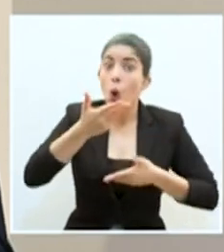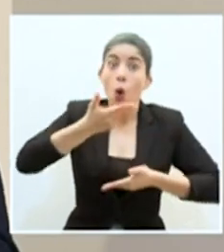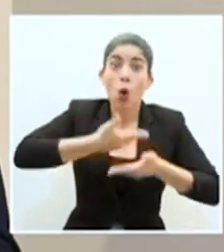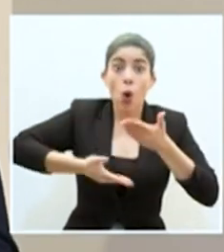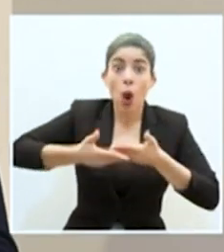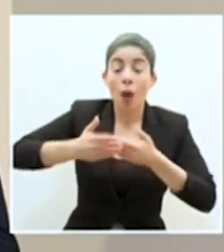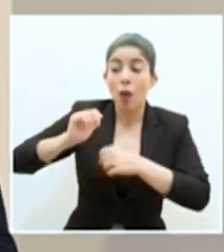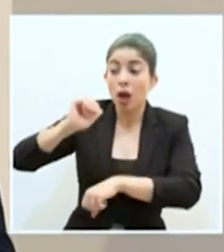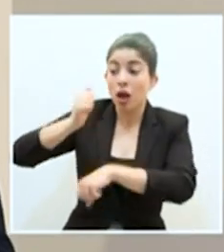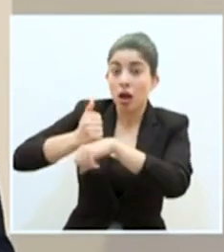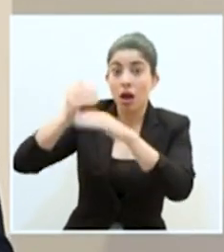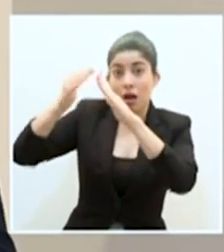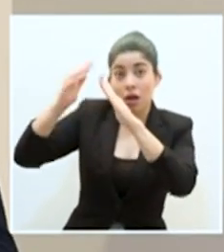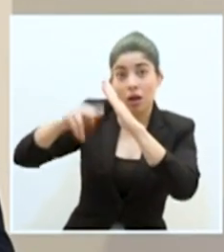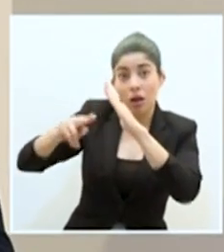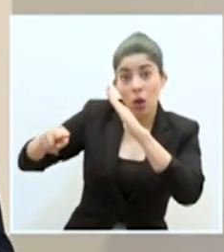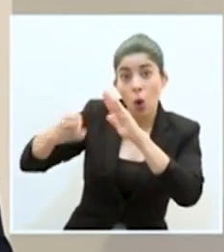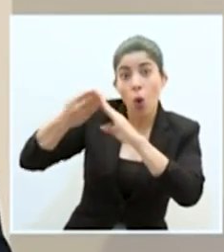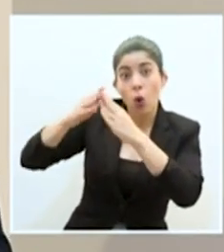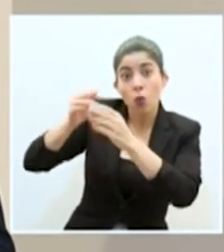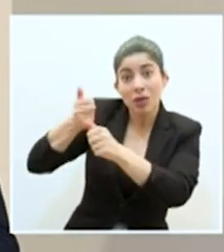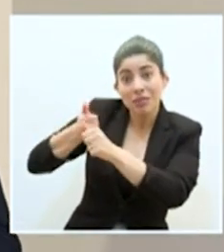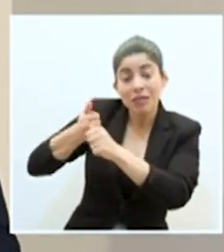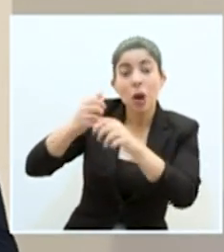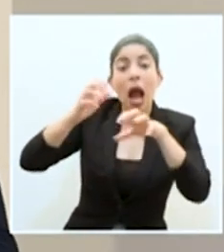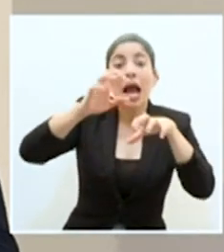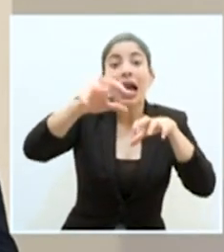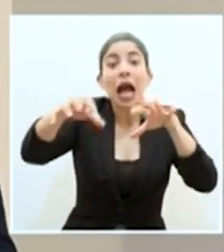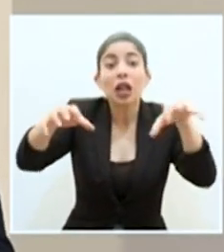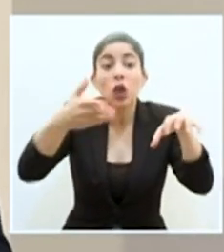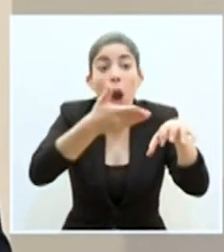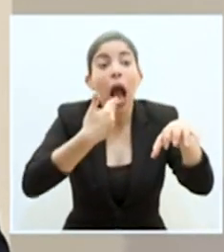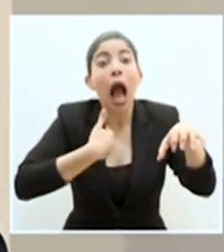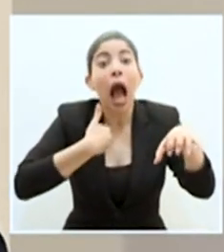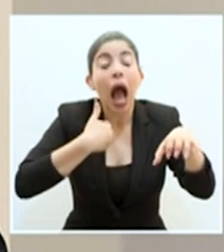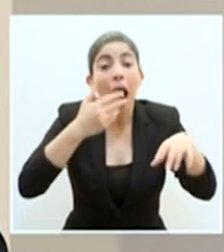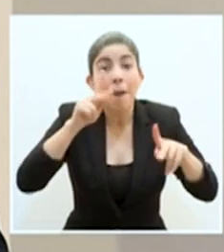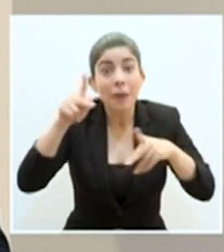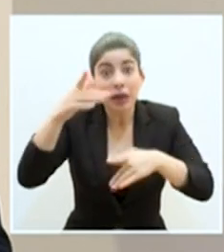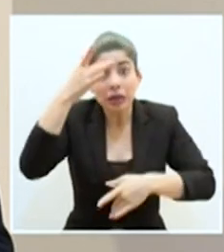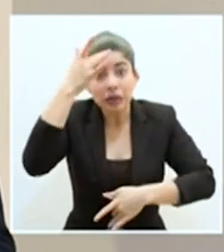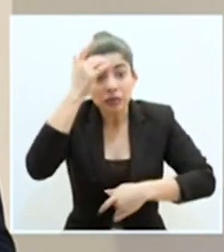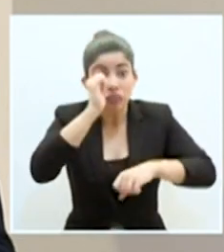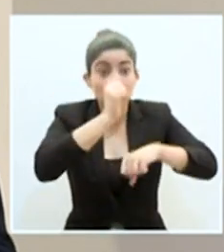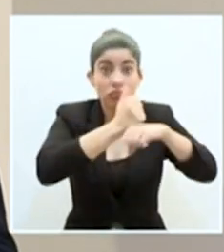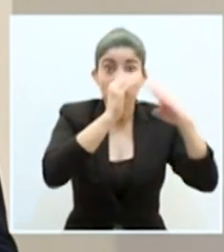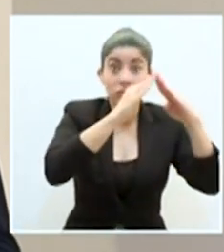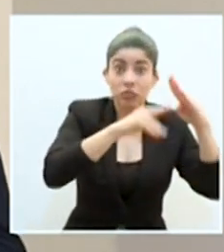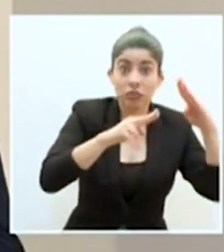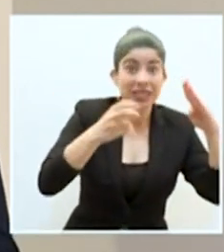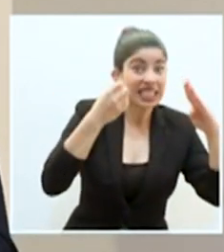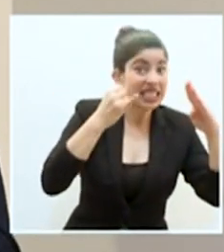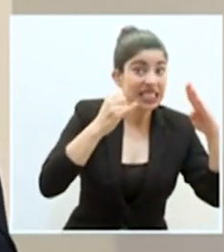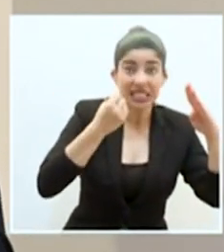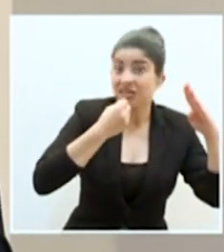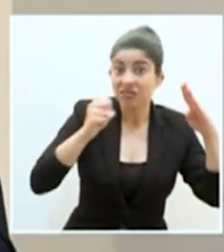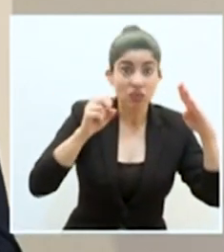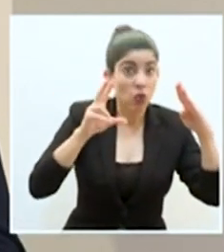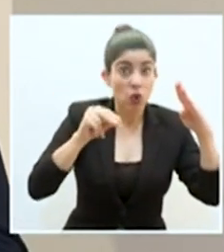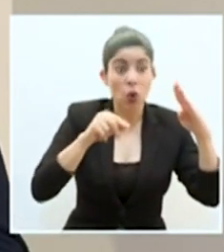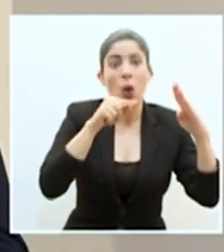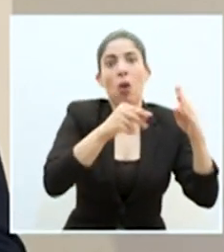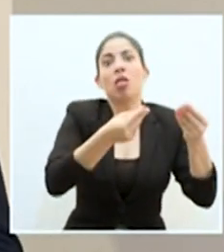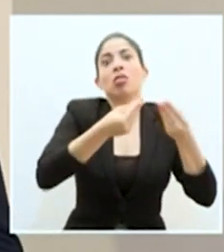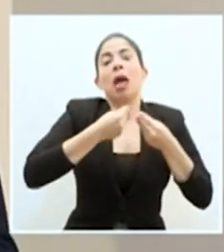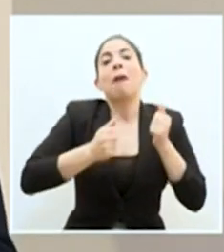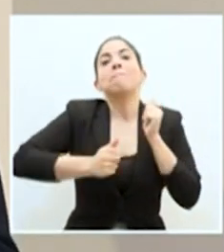aislamiento, en las comunidades, en los cantones, en donde ya hay casos infectados, el riesgo es muy alto